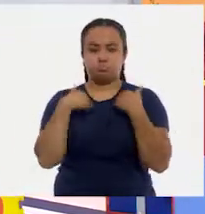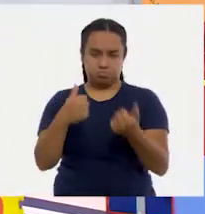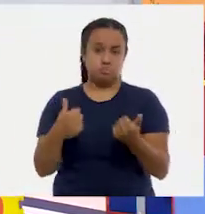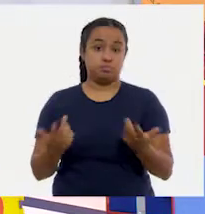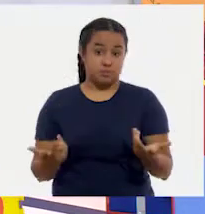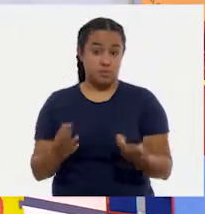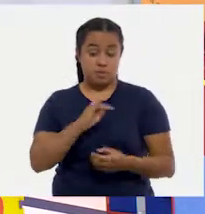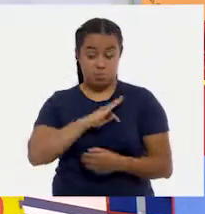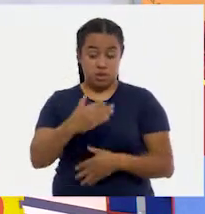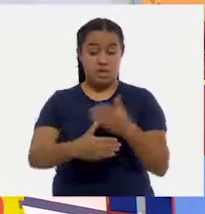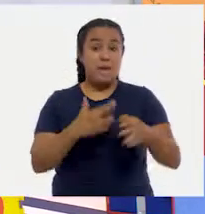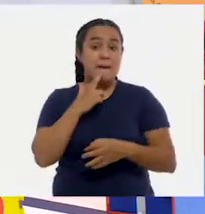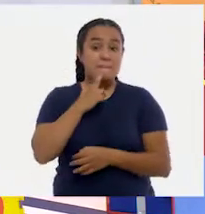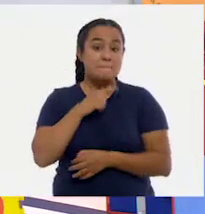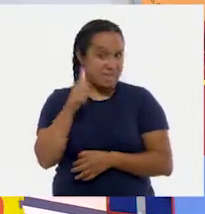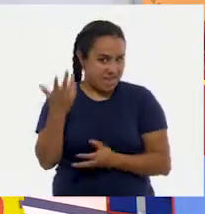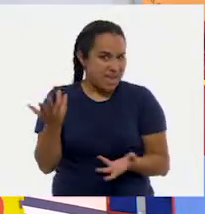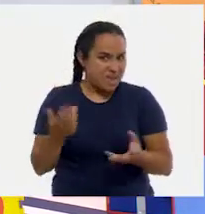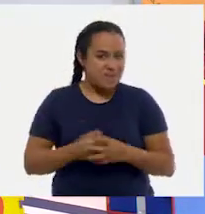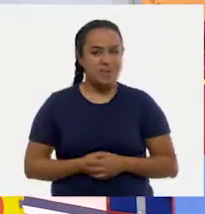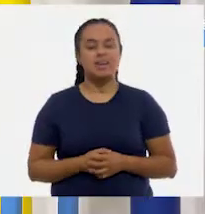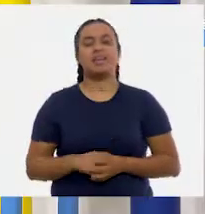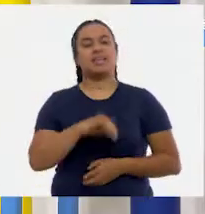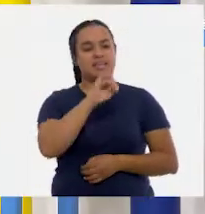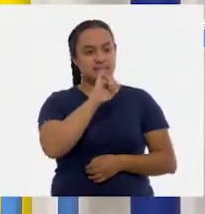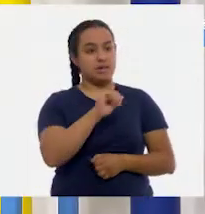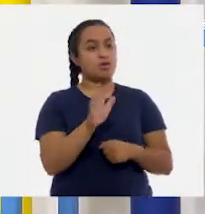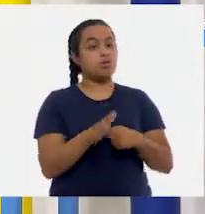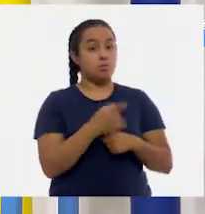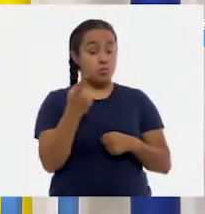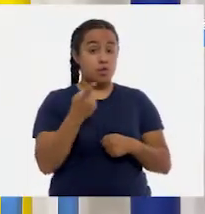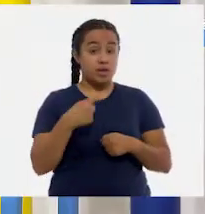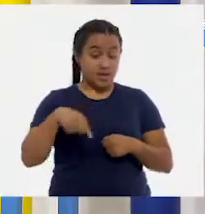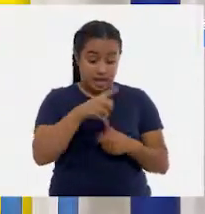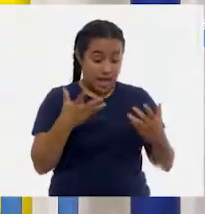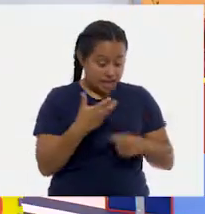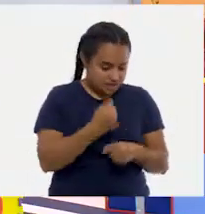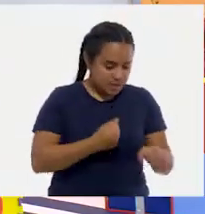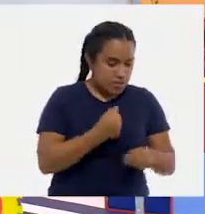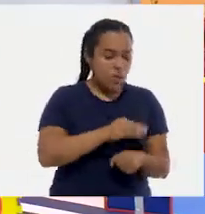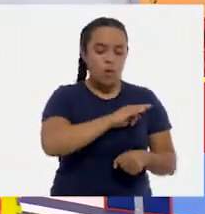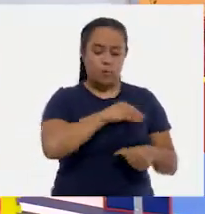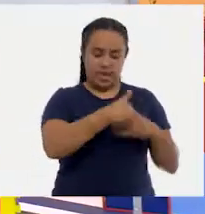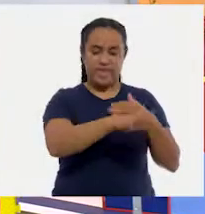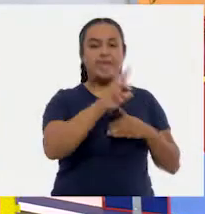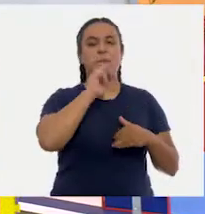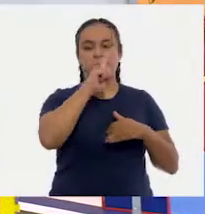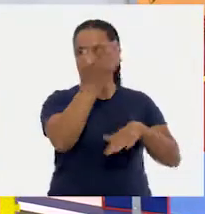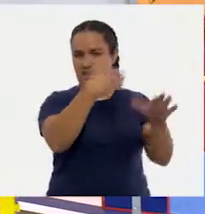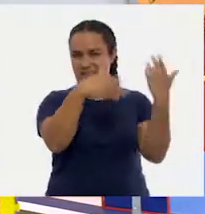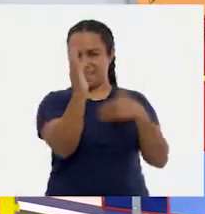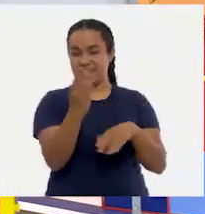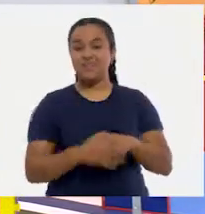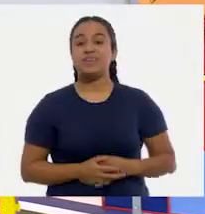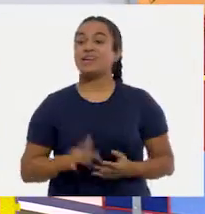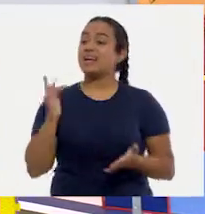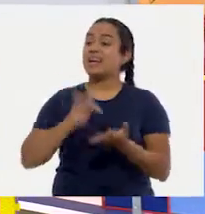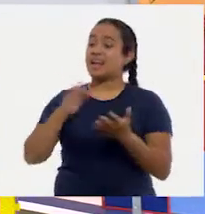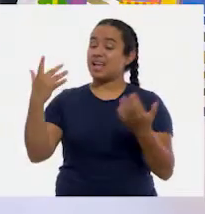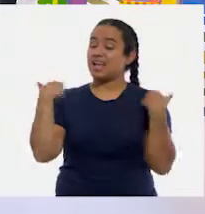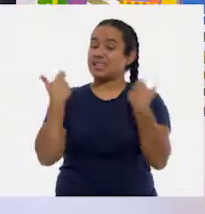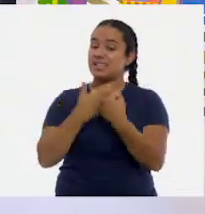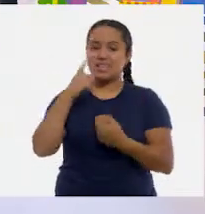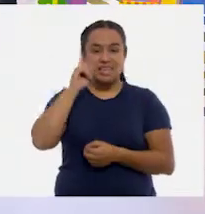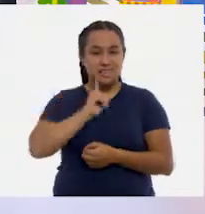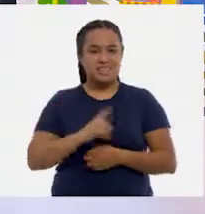mejores en hacer estas operaciones. Sí, porque la práctica dicen que hace al maestro. Muy a la maestra también. Gracias, maestra